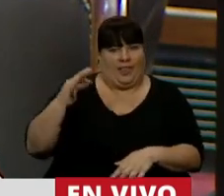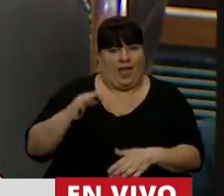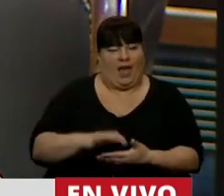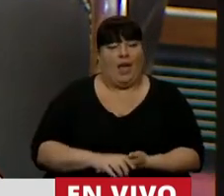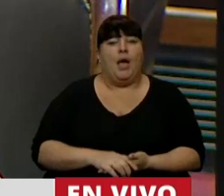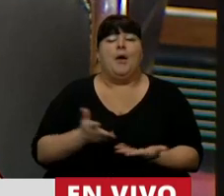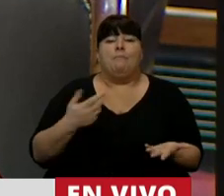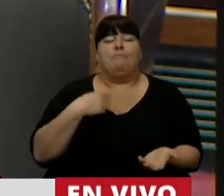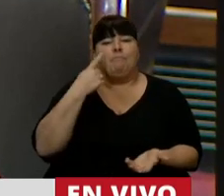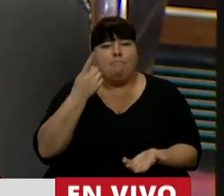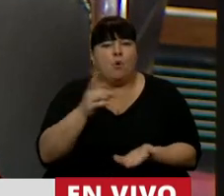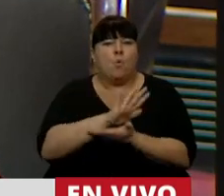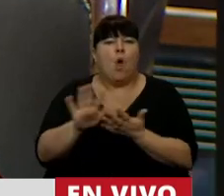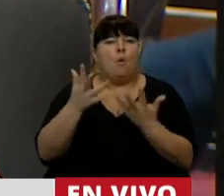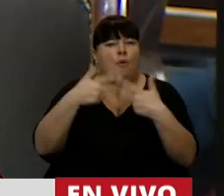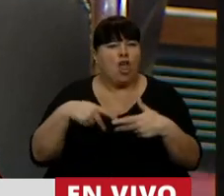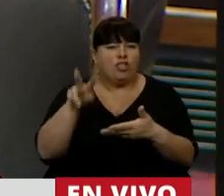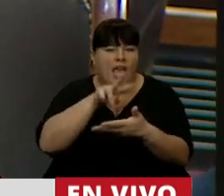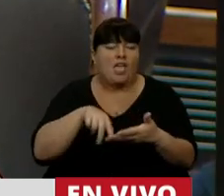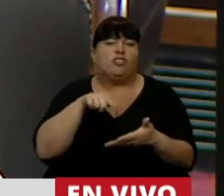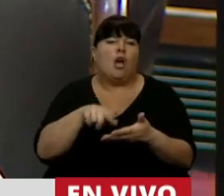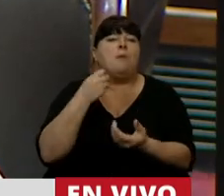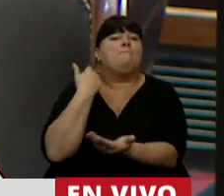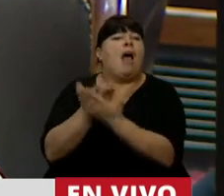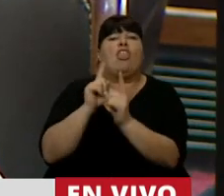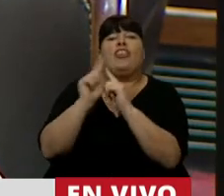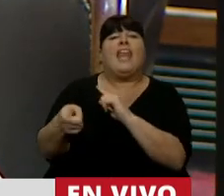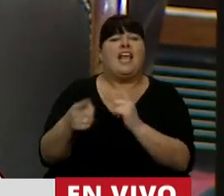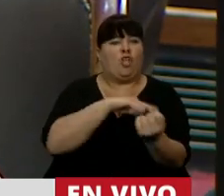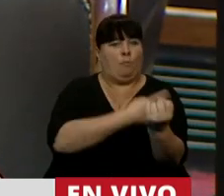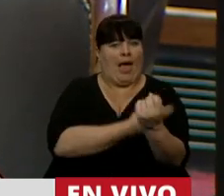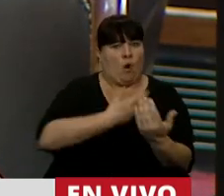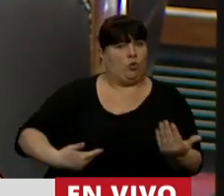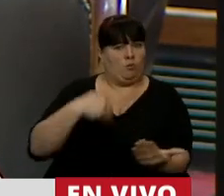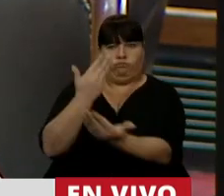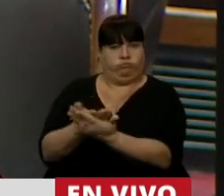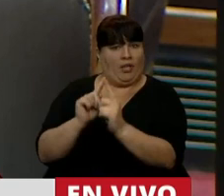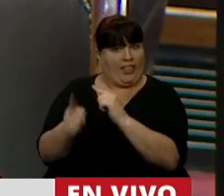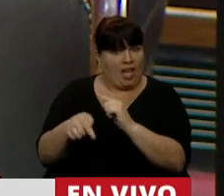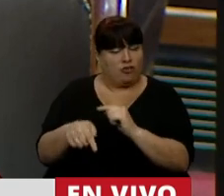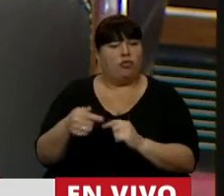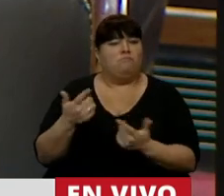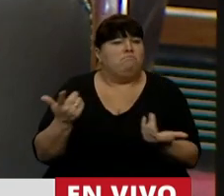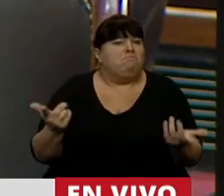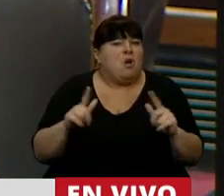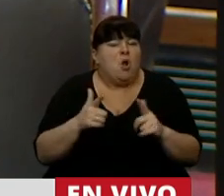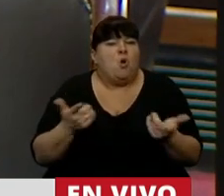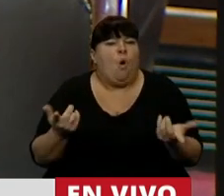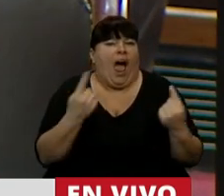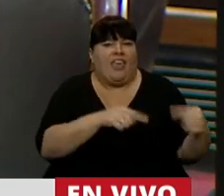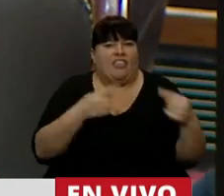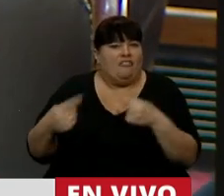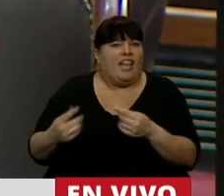Pero cuando observamos este nuevo proyecto, esta vez enviado directamente por el Poder Ejecutivo, vemos que no tiene prácticamente